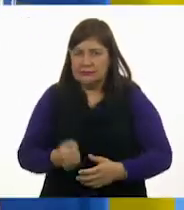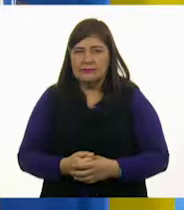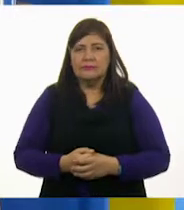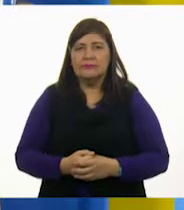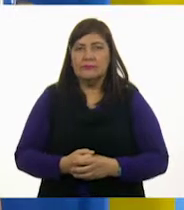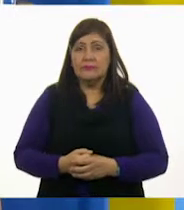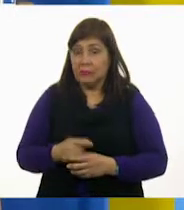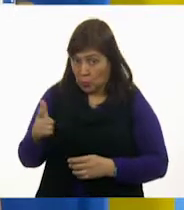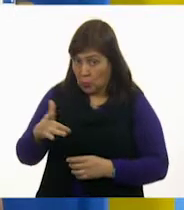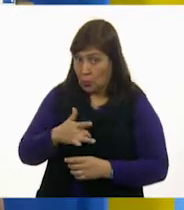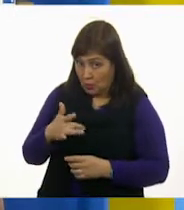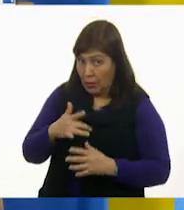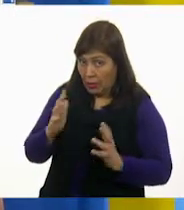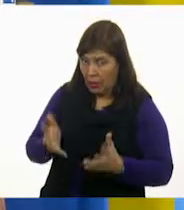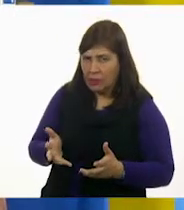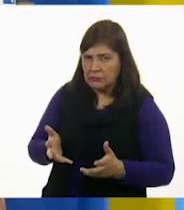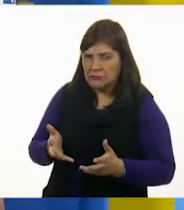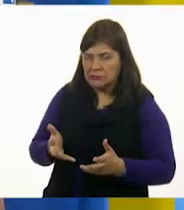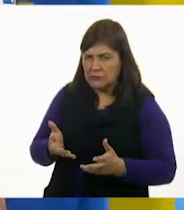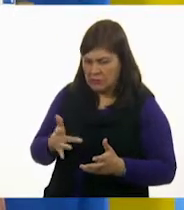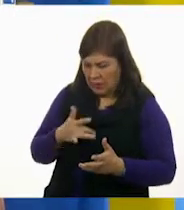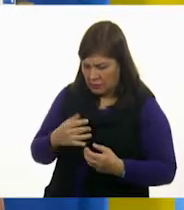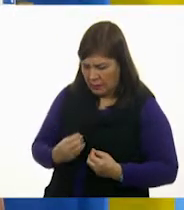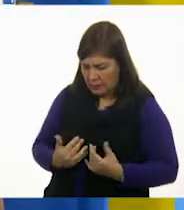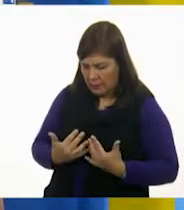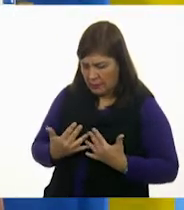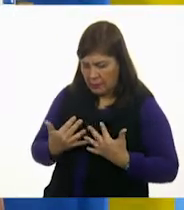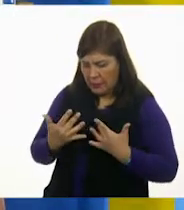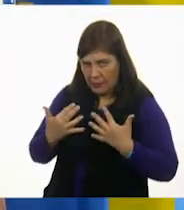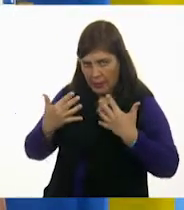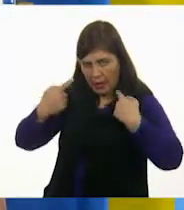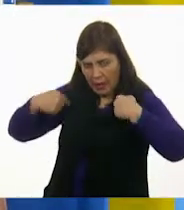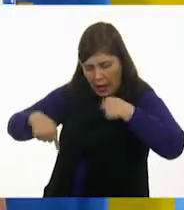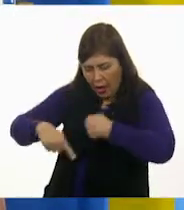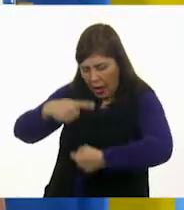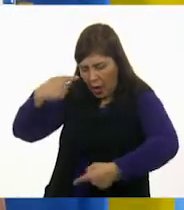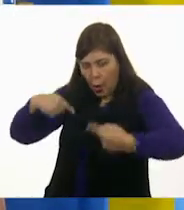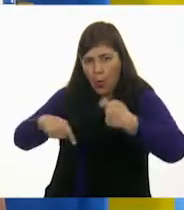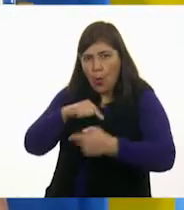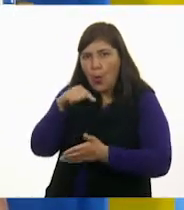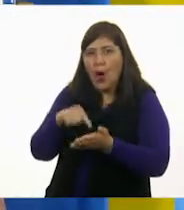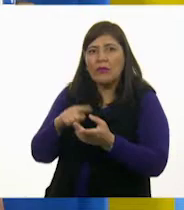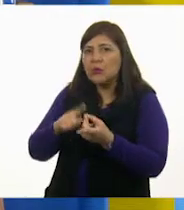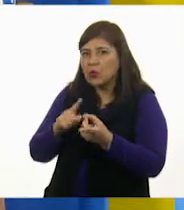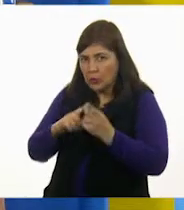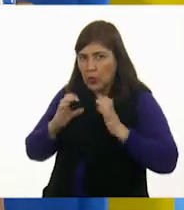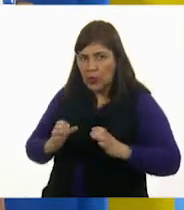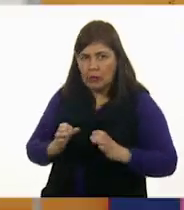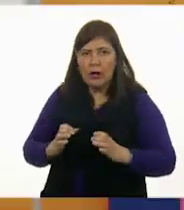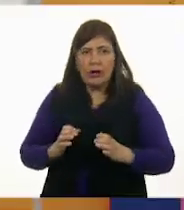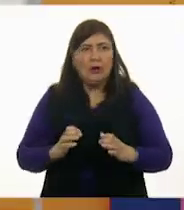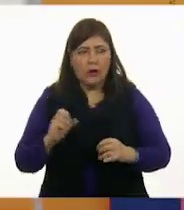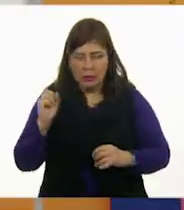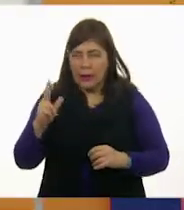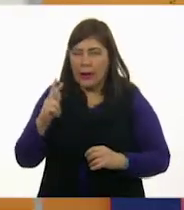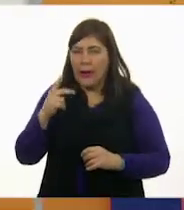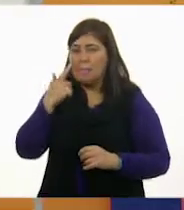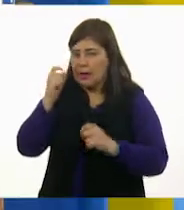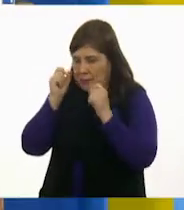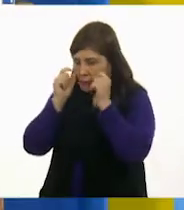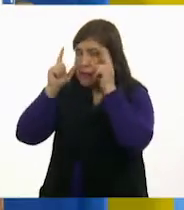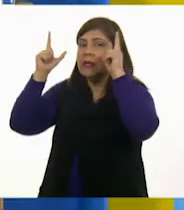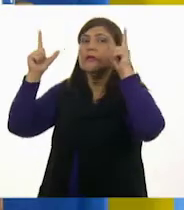¿La estás sintiendo? ¿Sientes ahora? ¿La ubicas exactamente en tu cuerpo? Ok. Abre tus ojos.